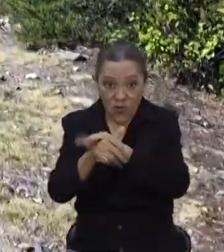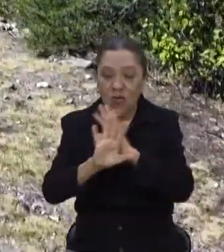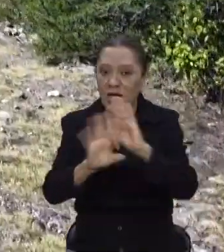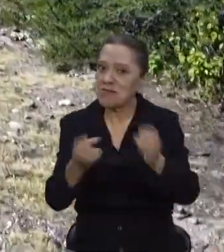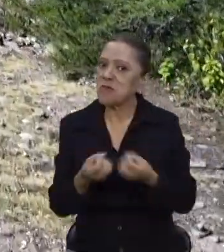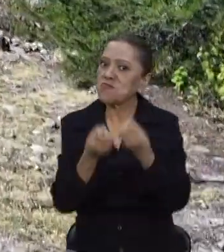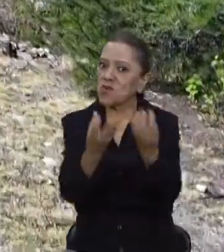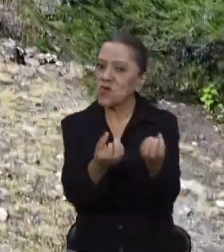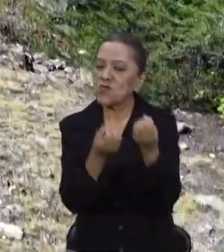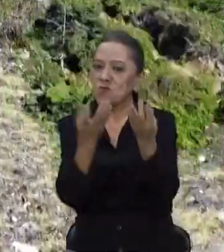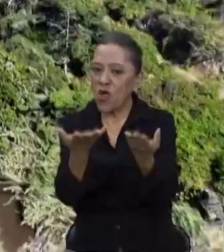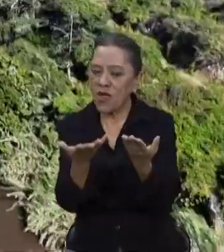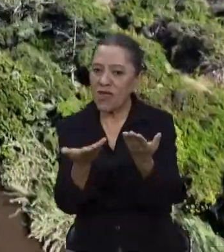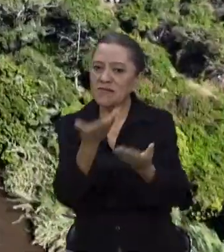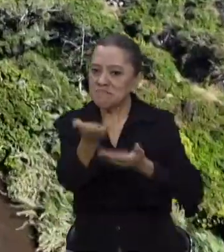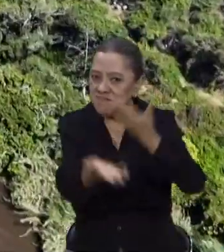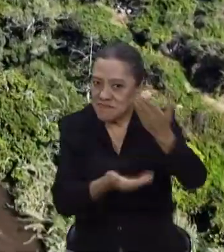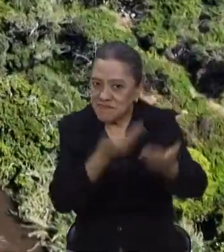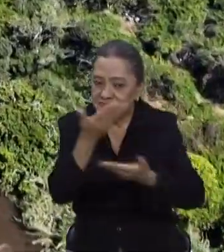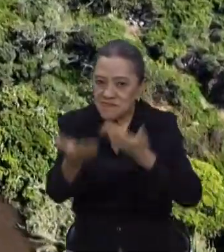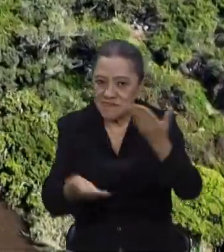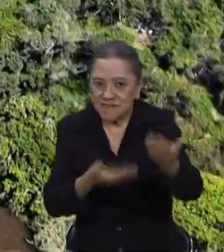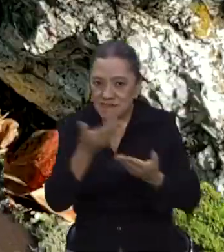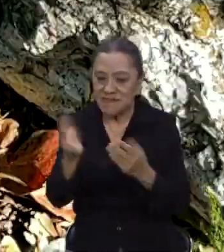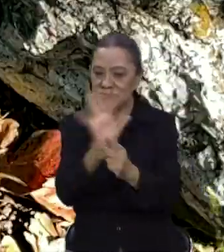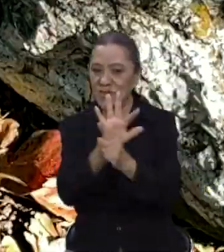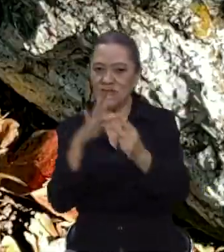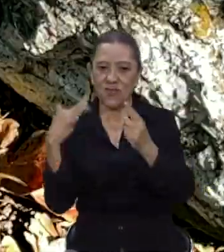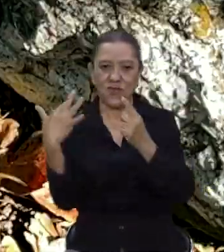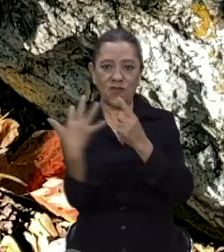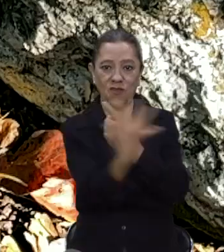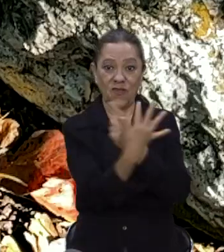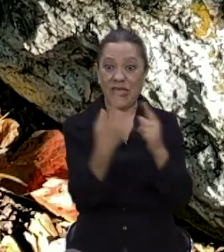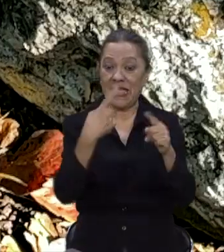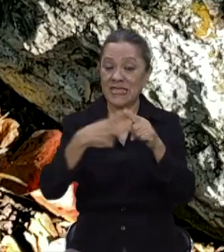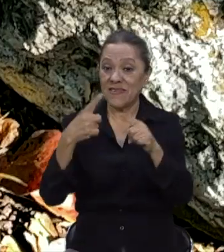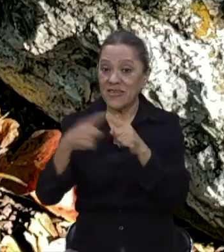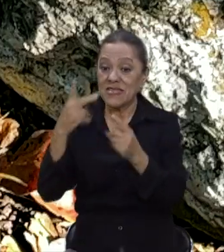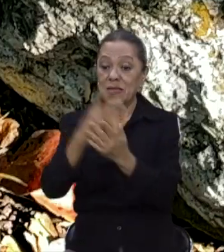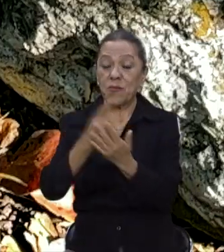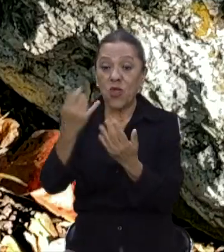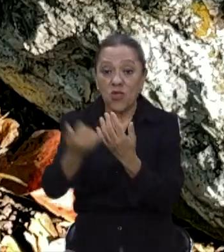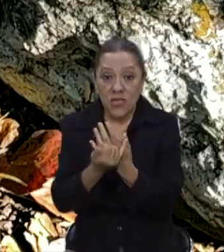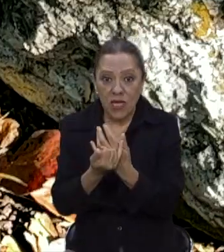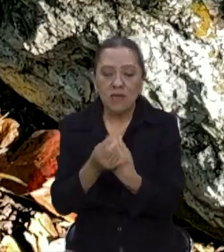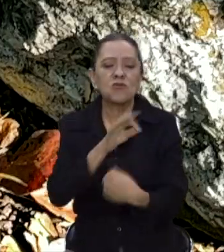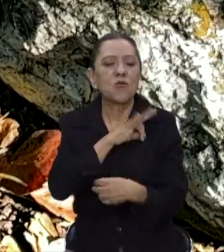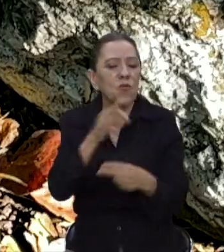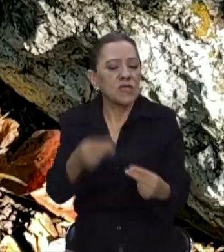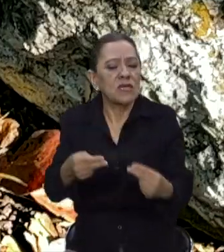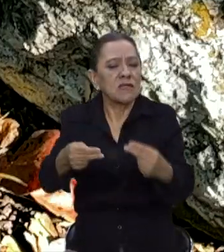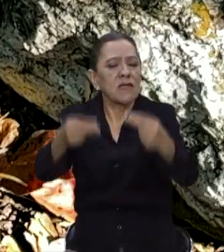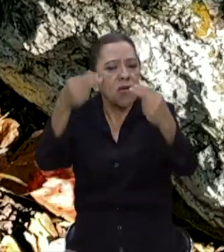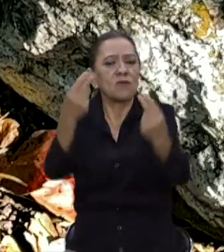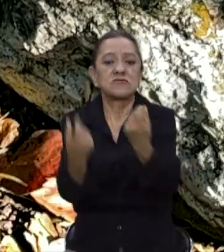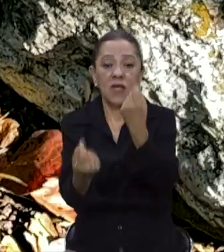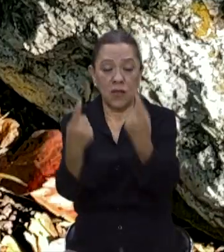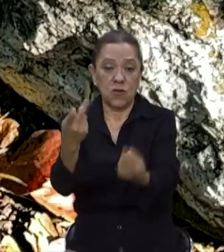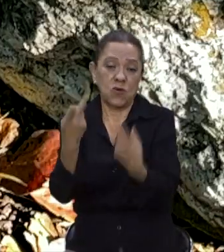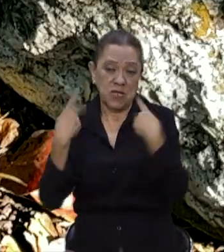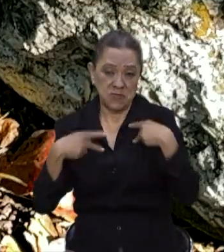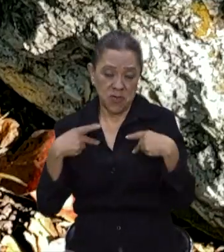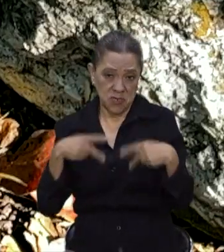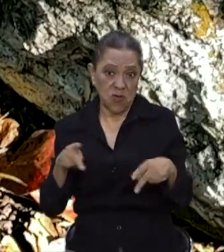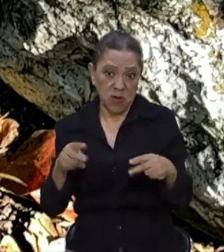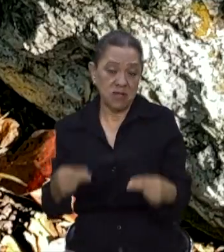ambientales para la población circundante, es proveedor para la realización de diversos proyectos comunitarios que dan sustento a algunos de sus